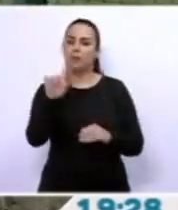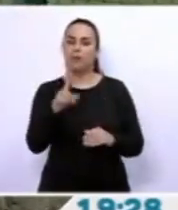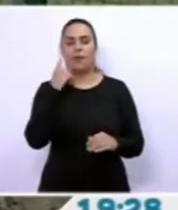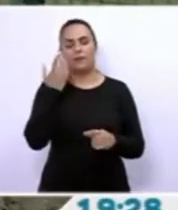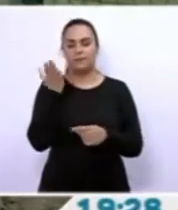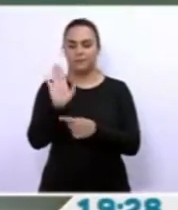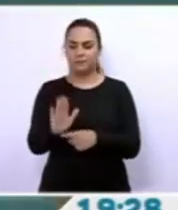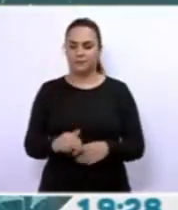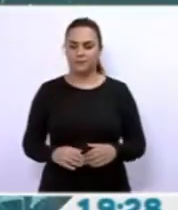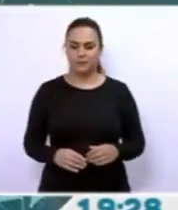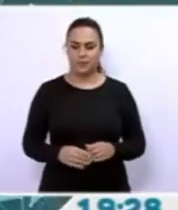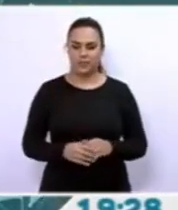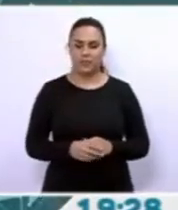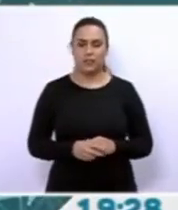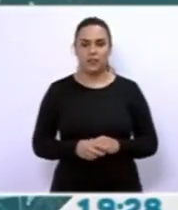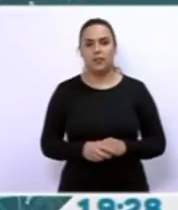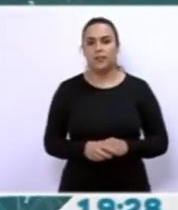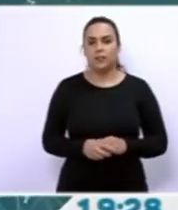gimnasio.